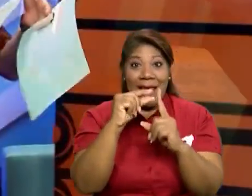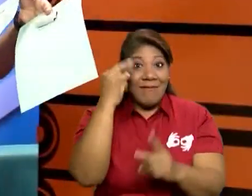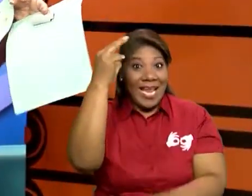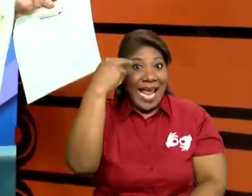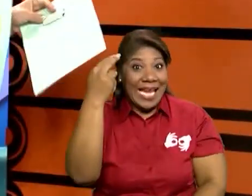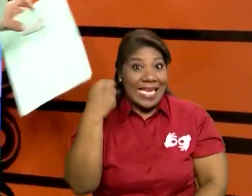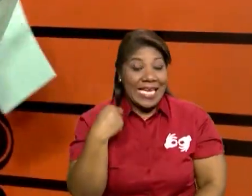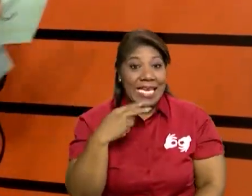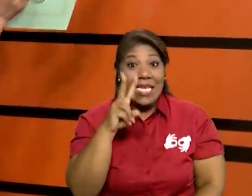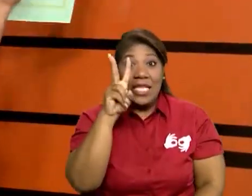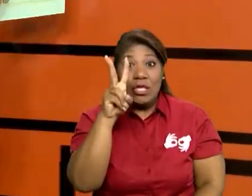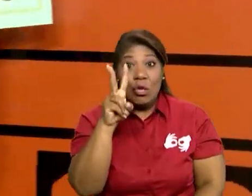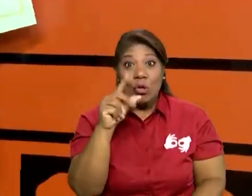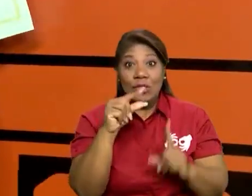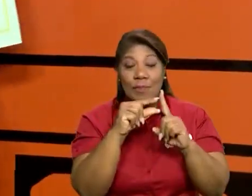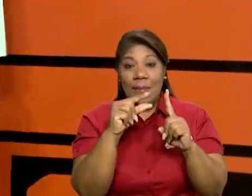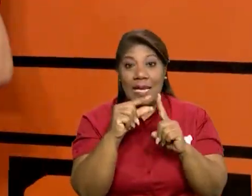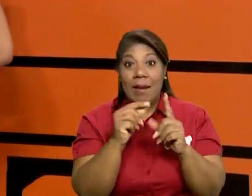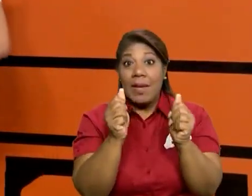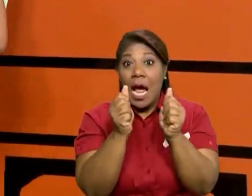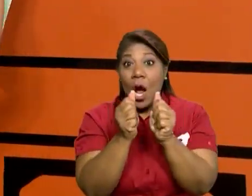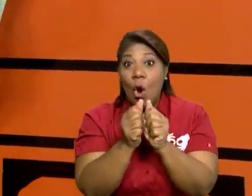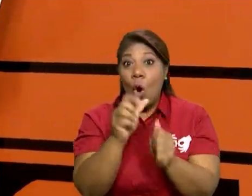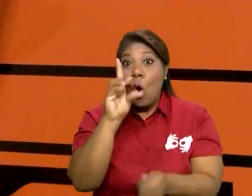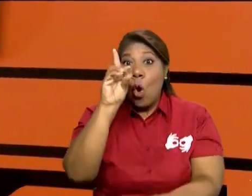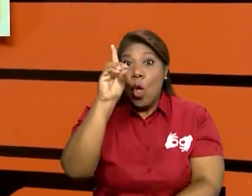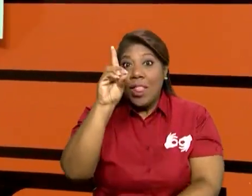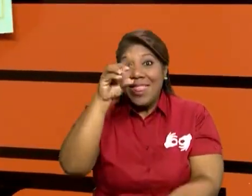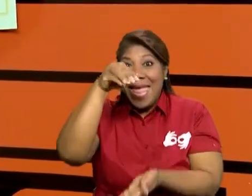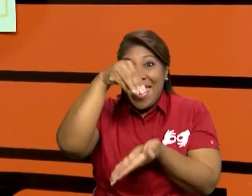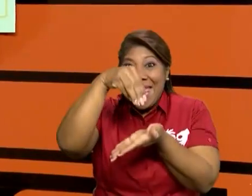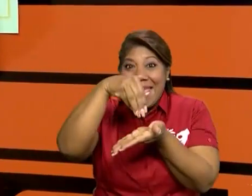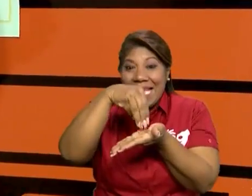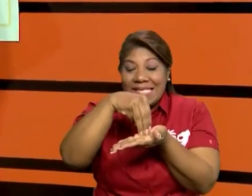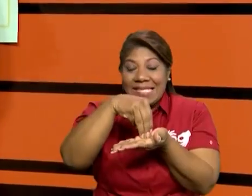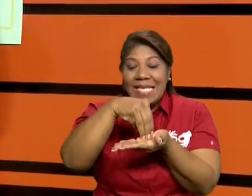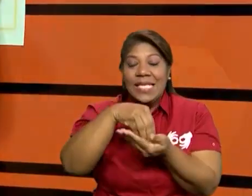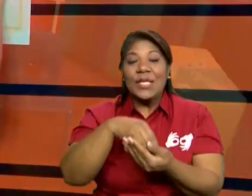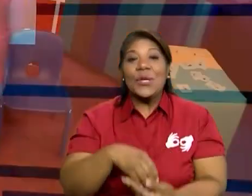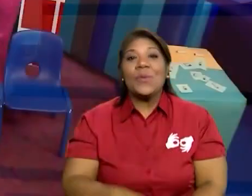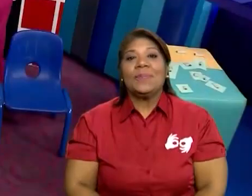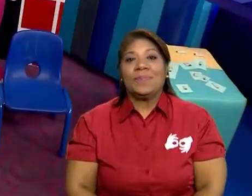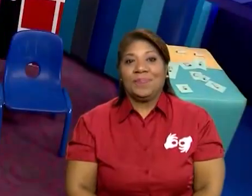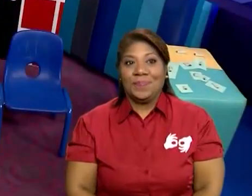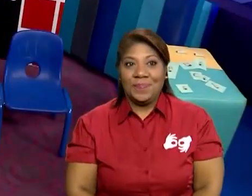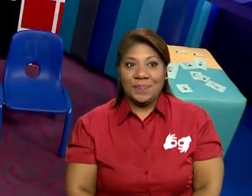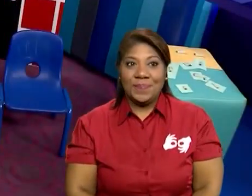Muy bien. Aquí tenemos una palabra que tiene la D en el centro.